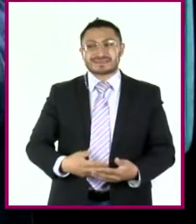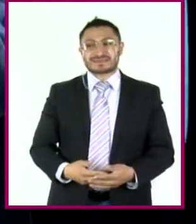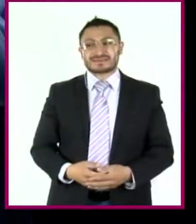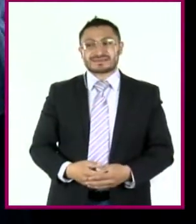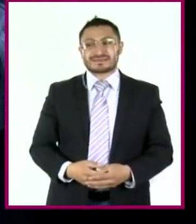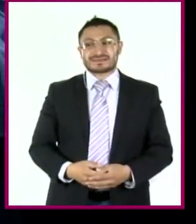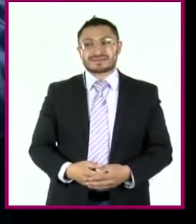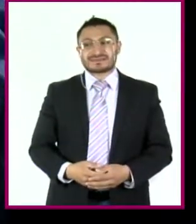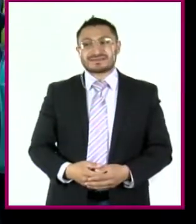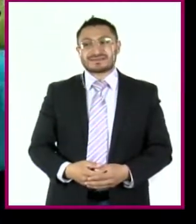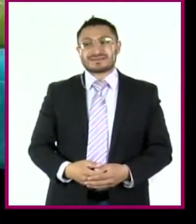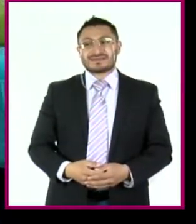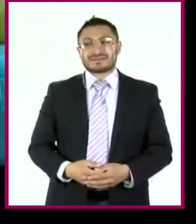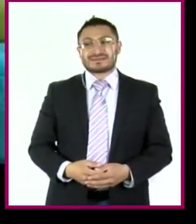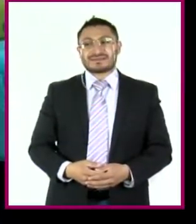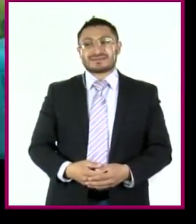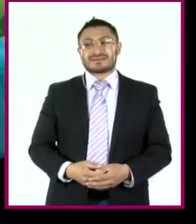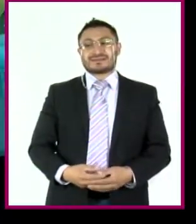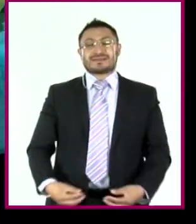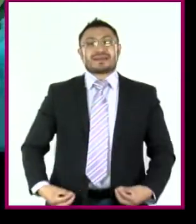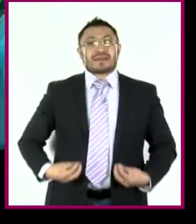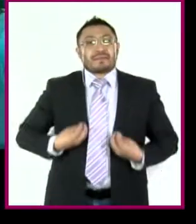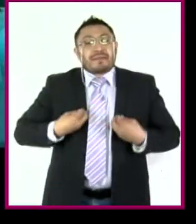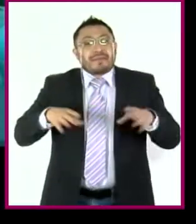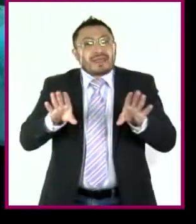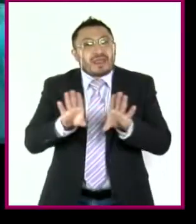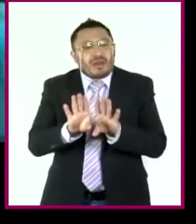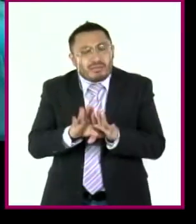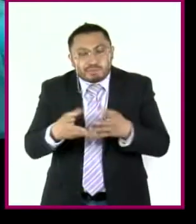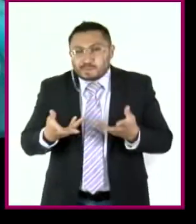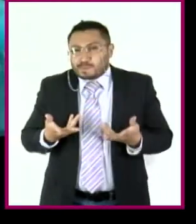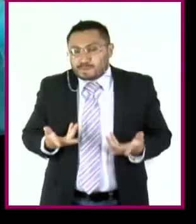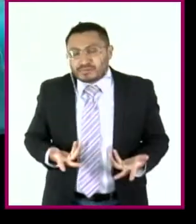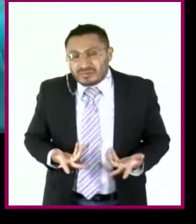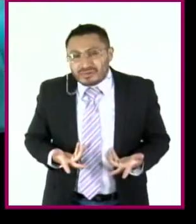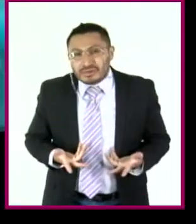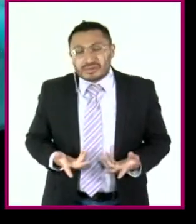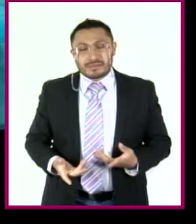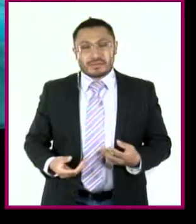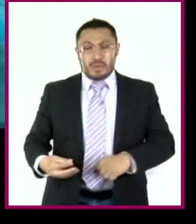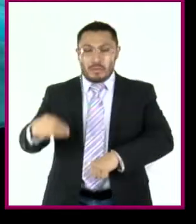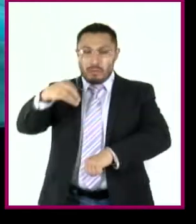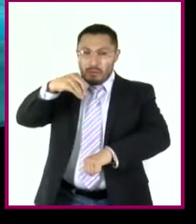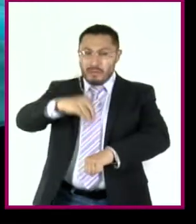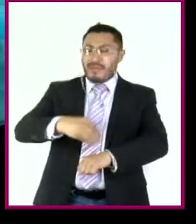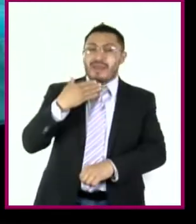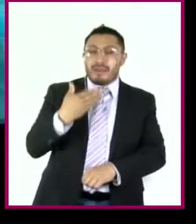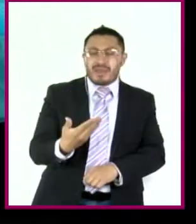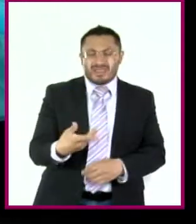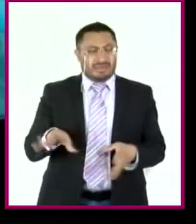¿Cómo tenemos que vivir? ¿Cómo debemos comportarnos?